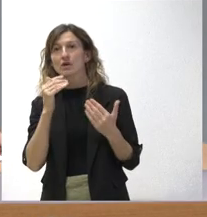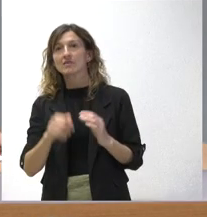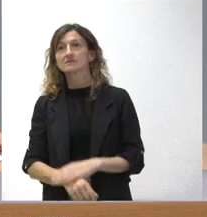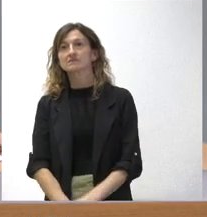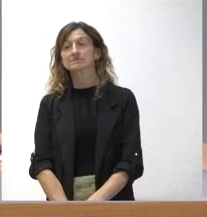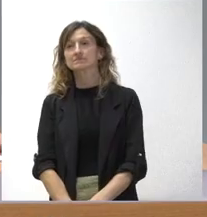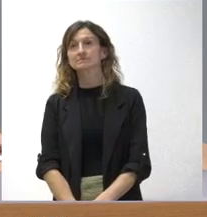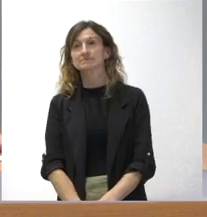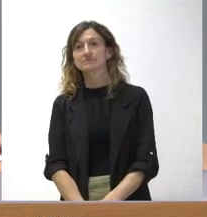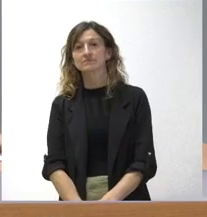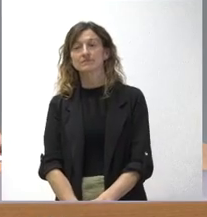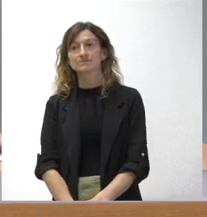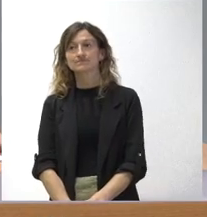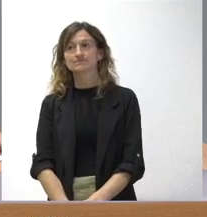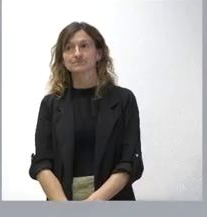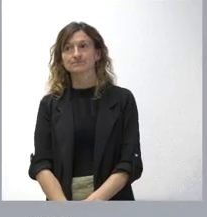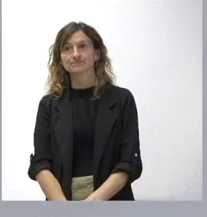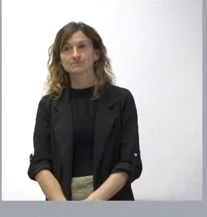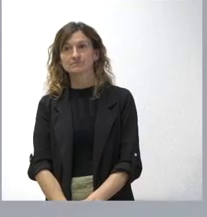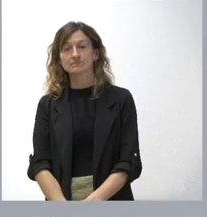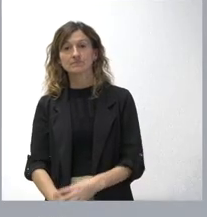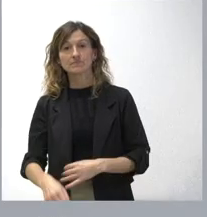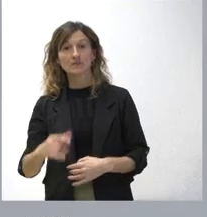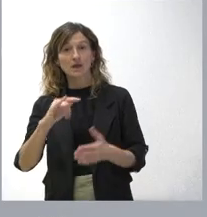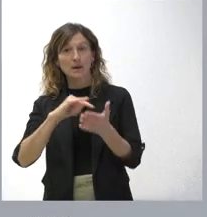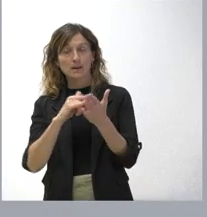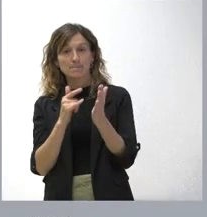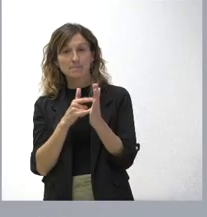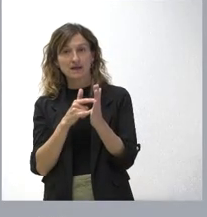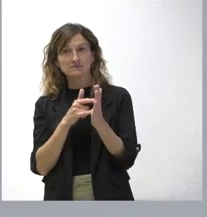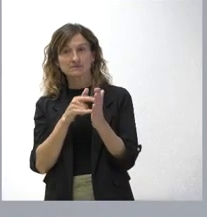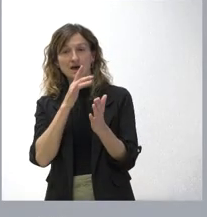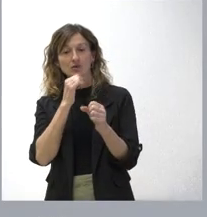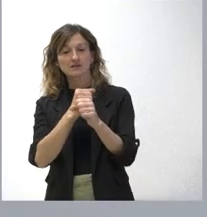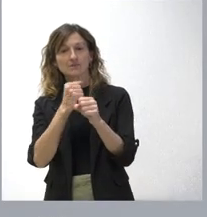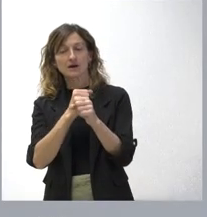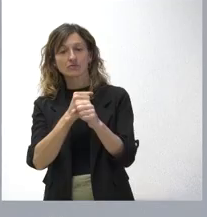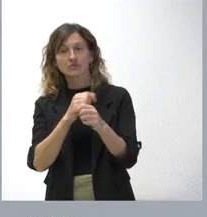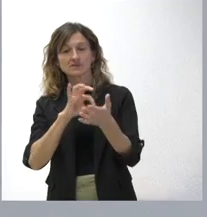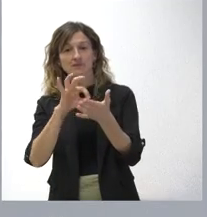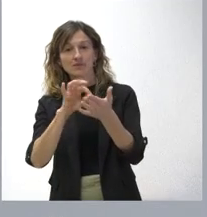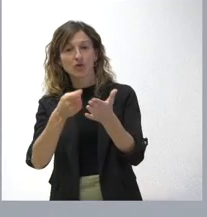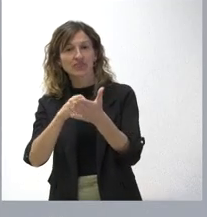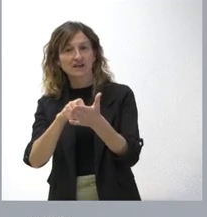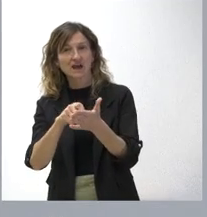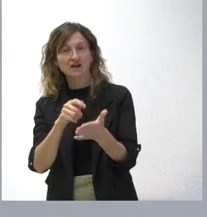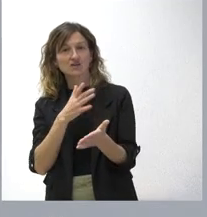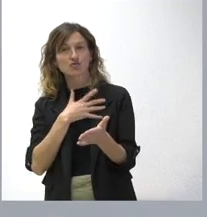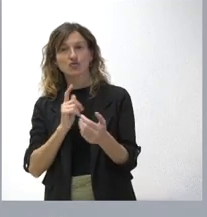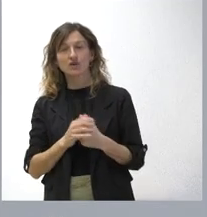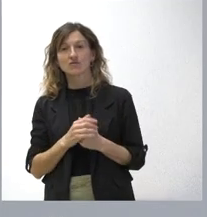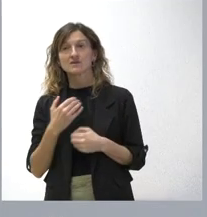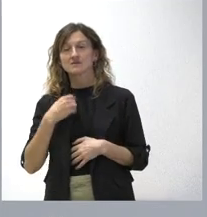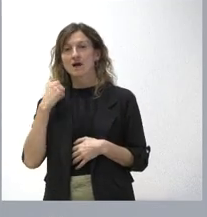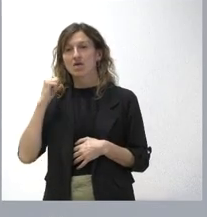Es que el plan y en lo que estamos trabajando en este momento es el evitar el cierre de sus servicios. Es que hemos insistido desde hace varios